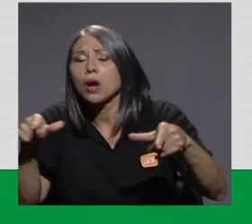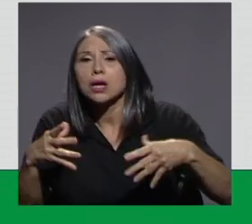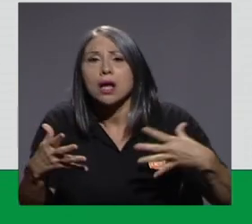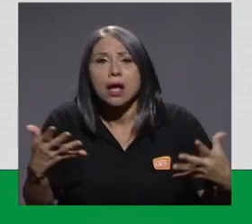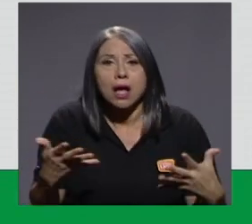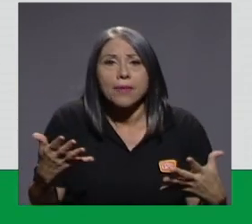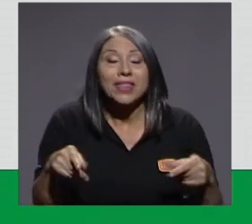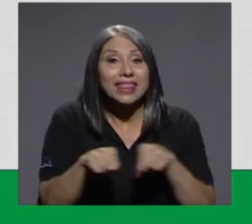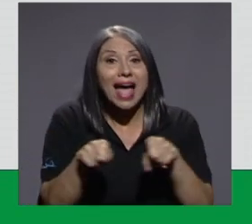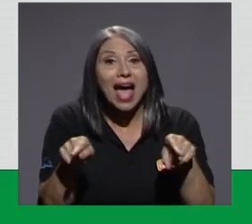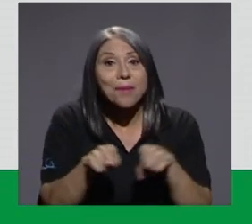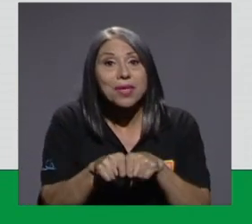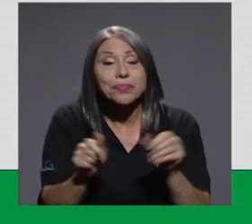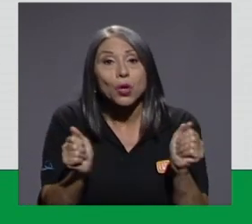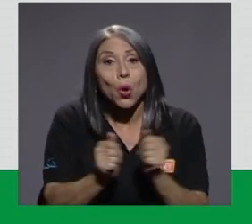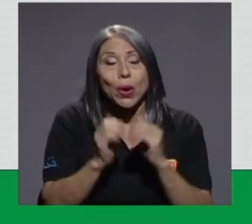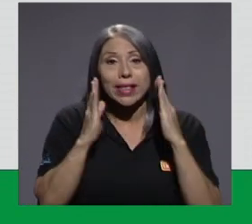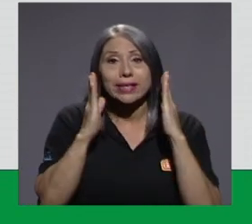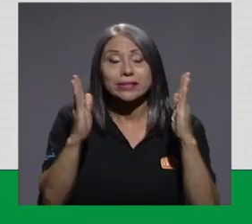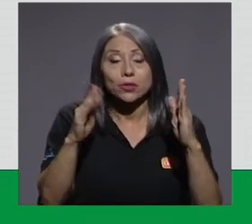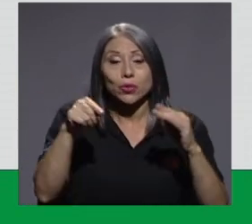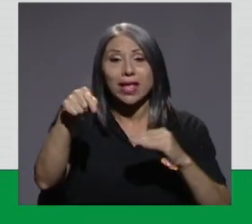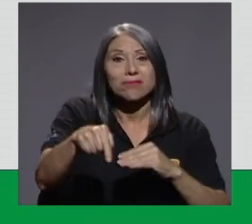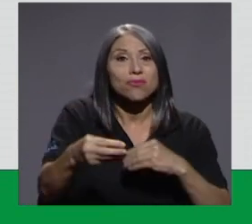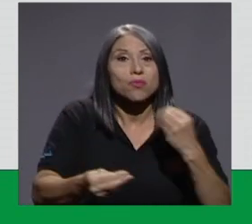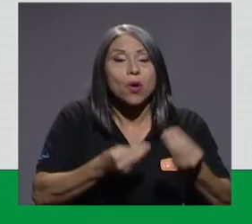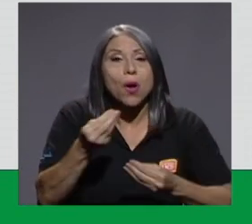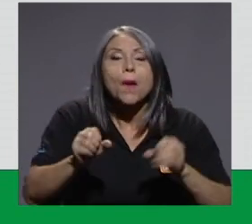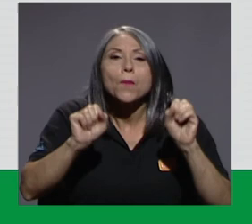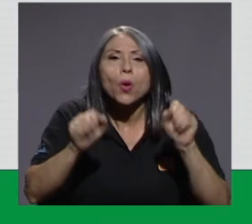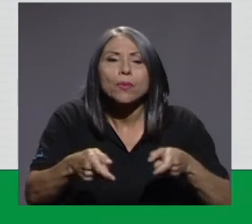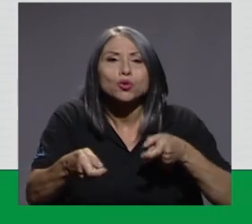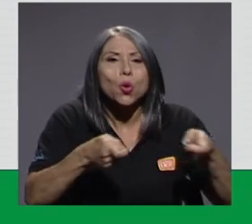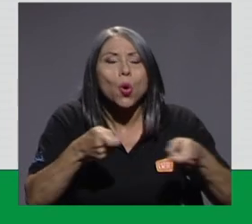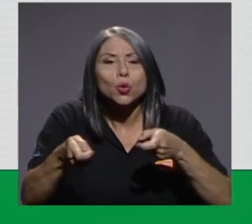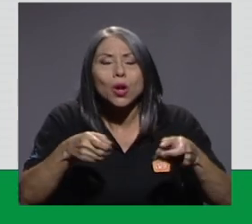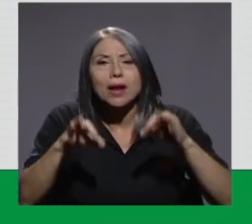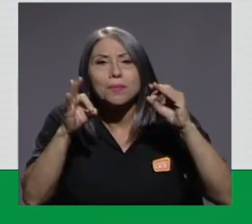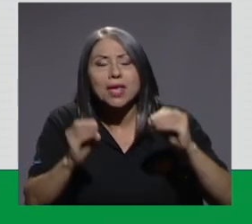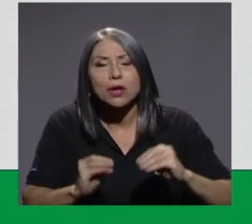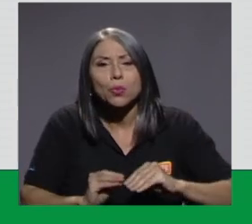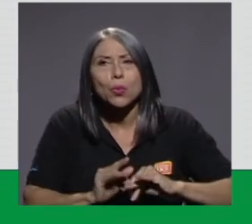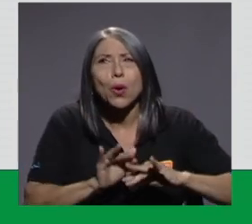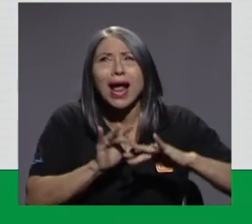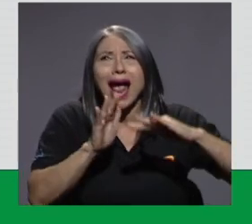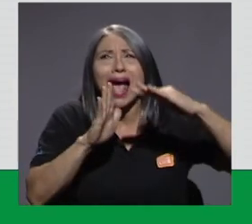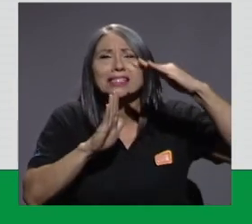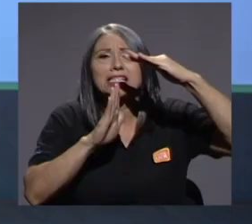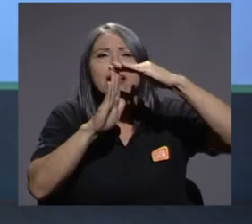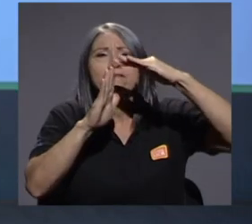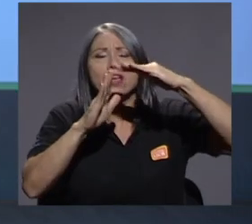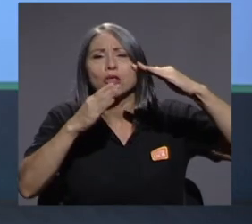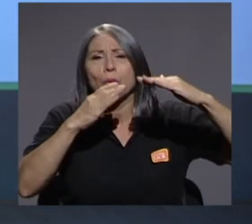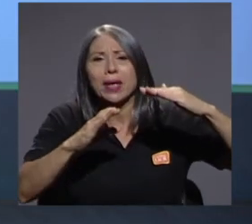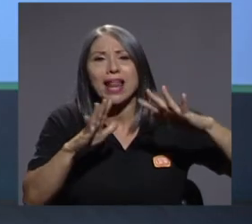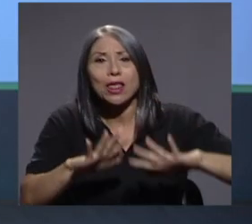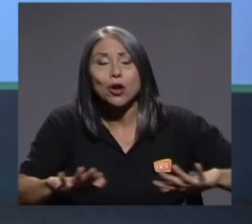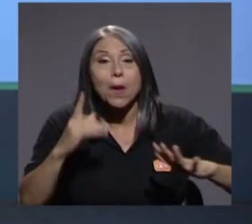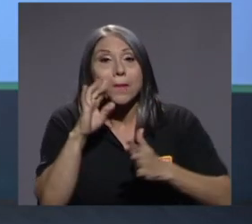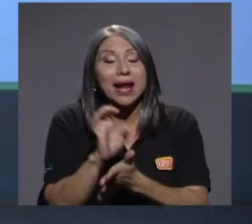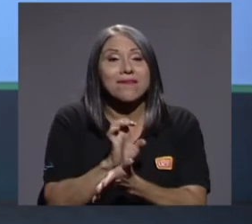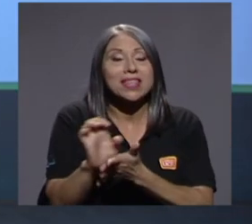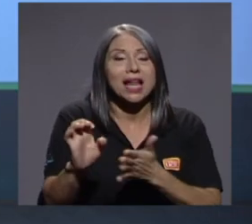esto, con la gestión de residuos, podemos controlar mejor las emisiones de gases de efecto invernadero y evitar ese